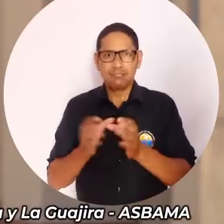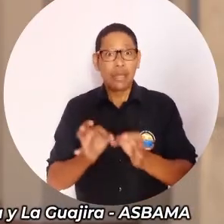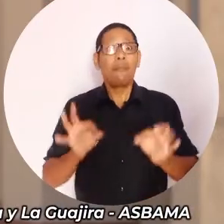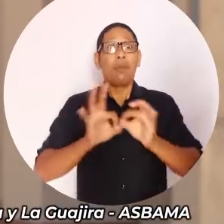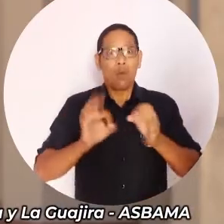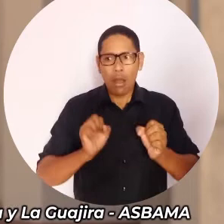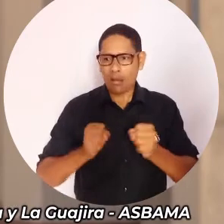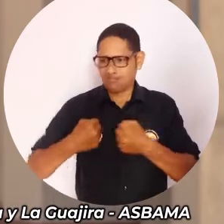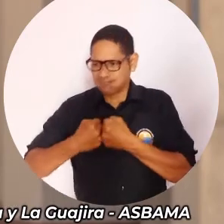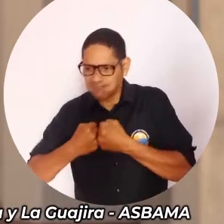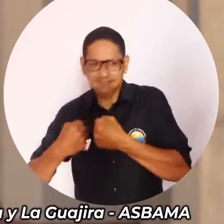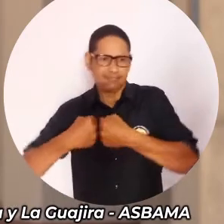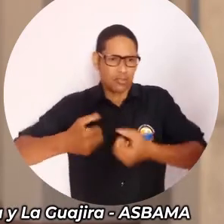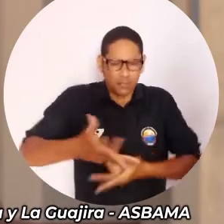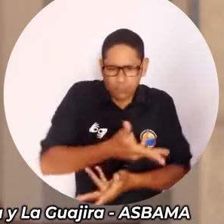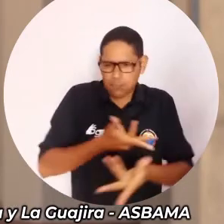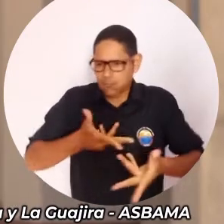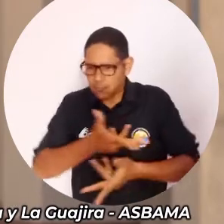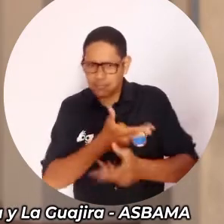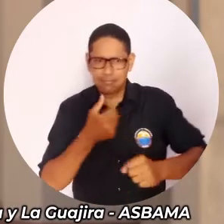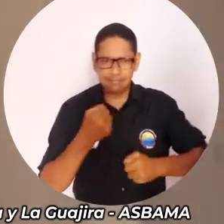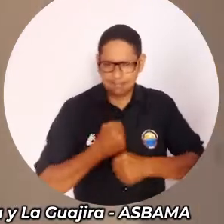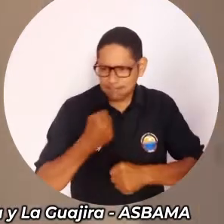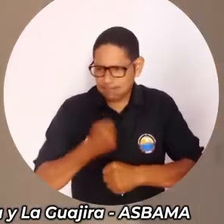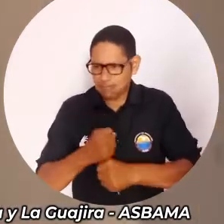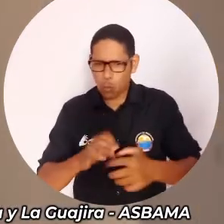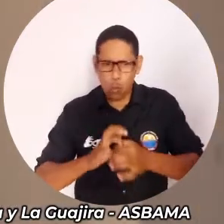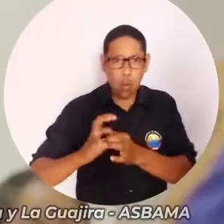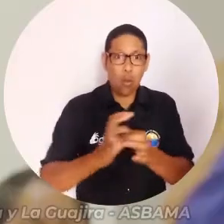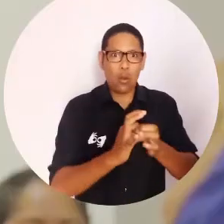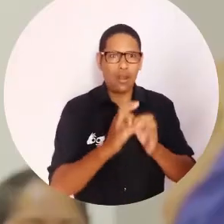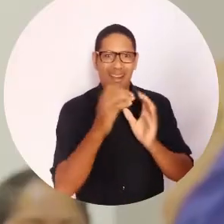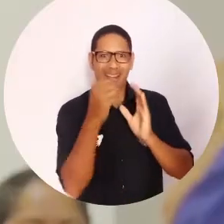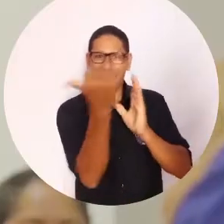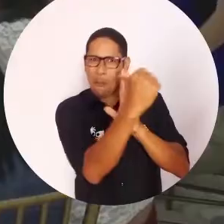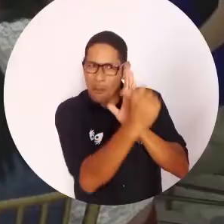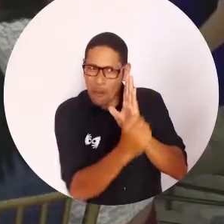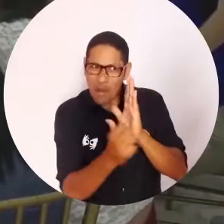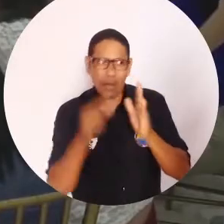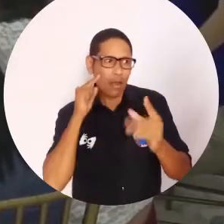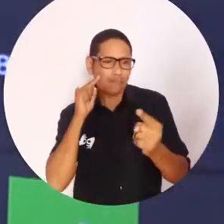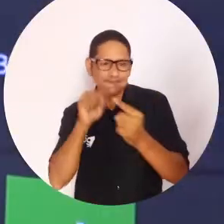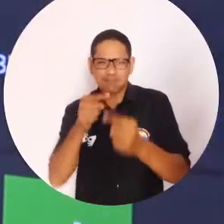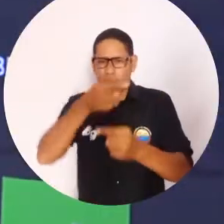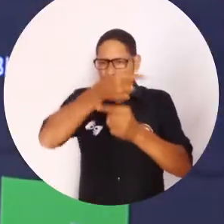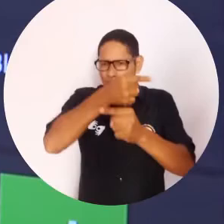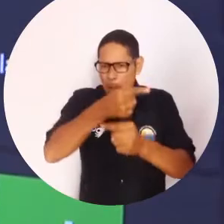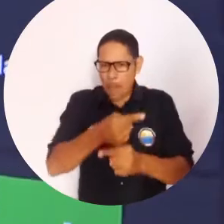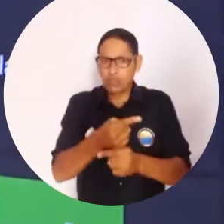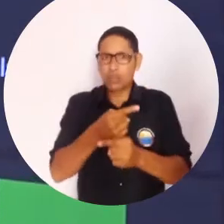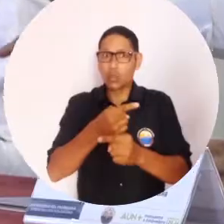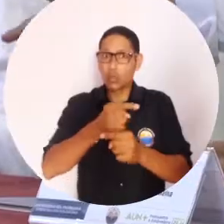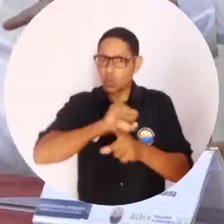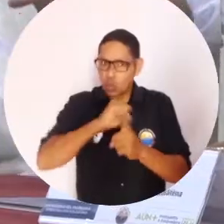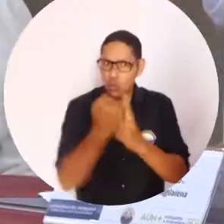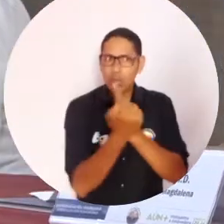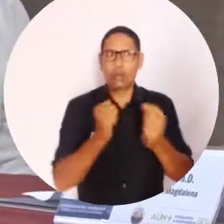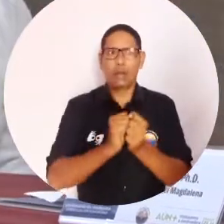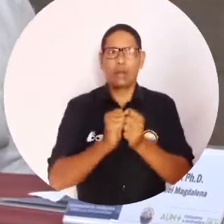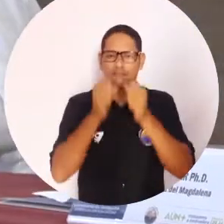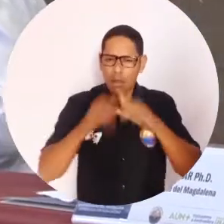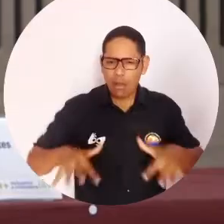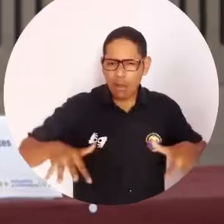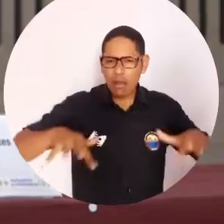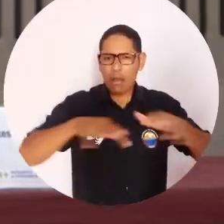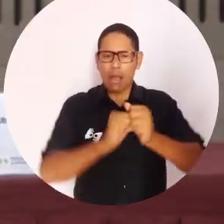gremial es de sinergia, de seguir trabajando en equipo para sacar adelante todos los programas de los cuales hemos venido hablando. Tenemos que trabajar en los